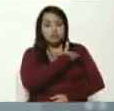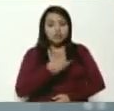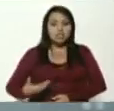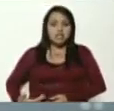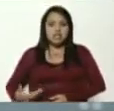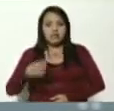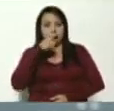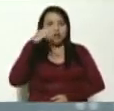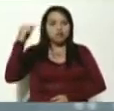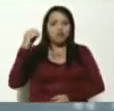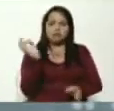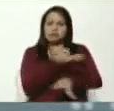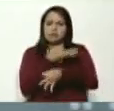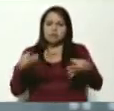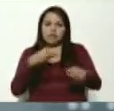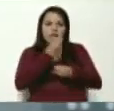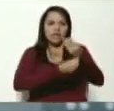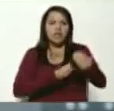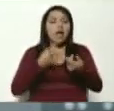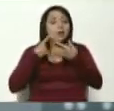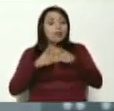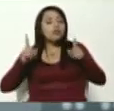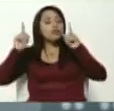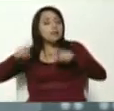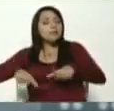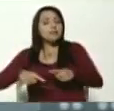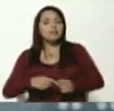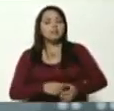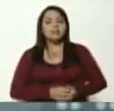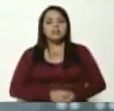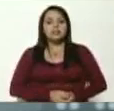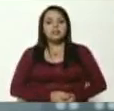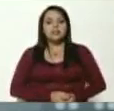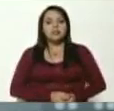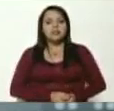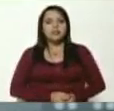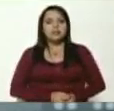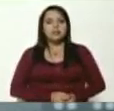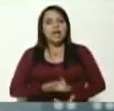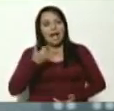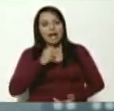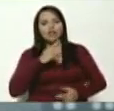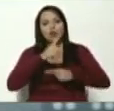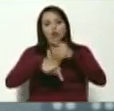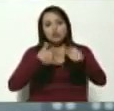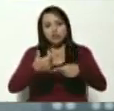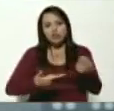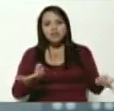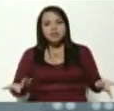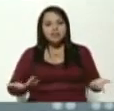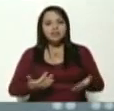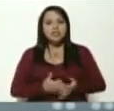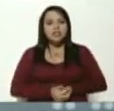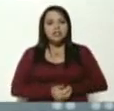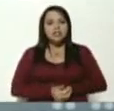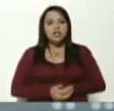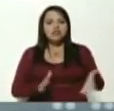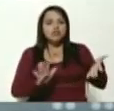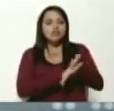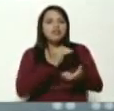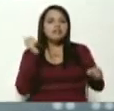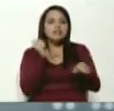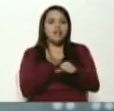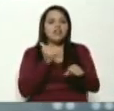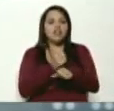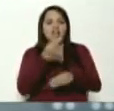mucho éxito, pero también ha afectado, por supuesto, el funcionamiento de